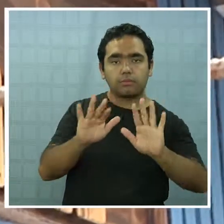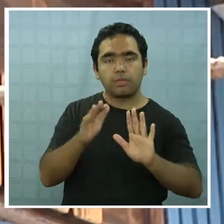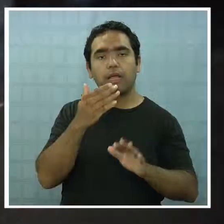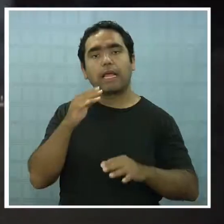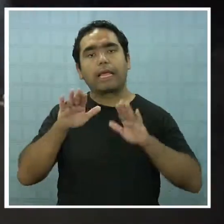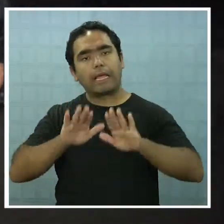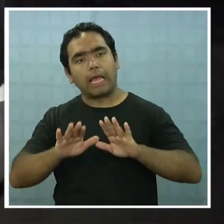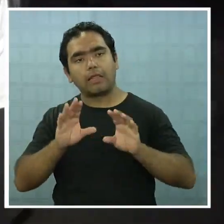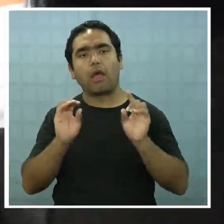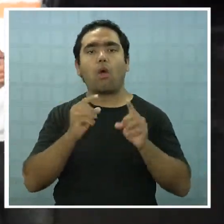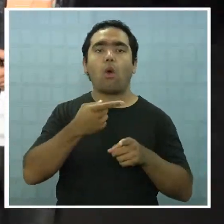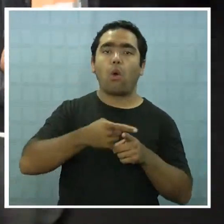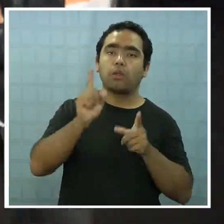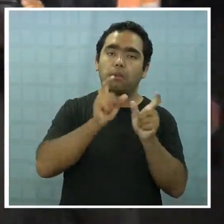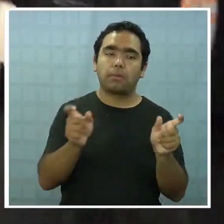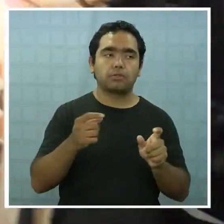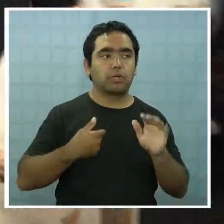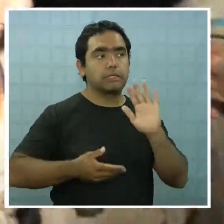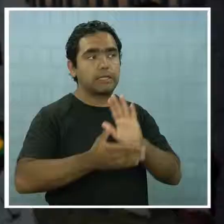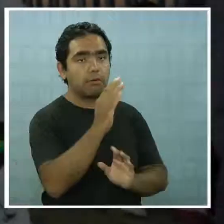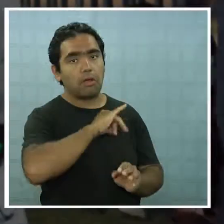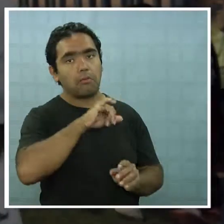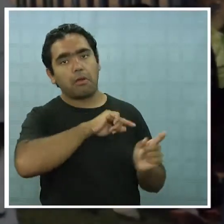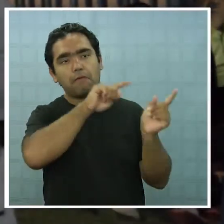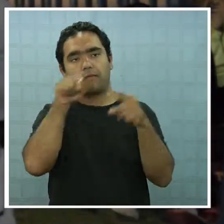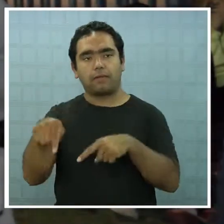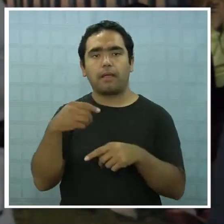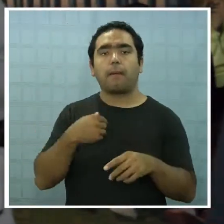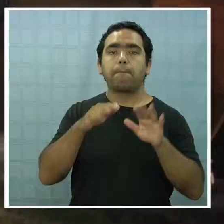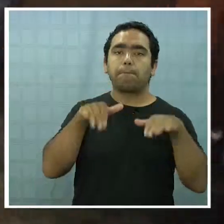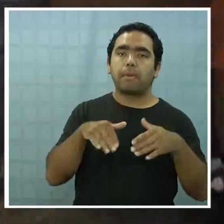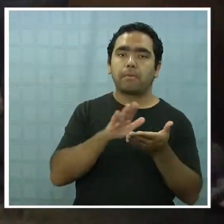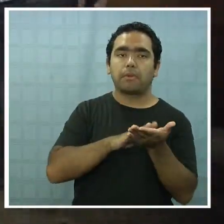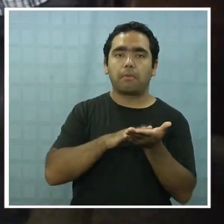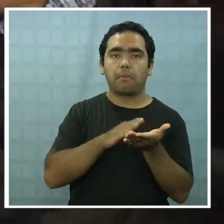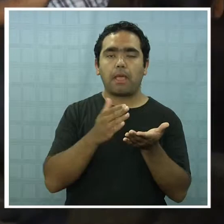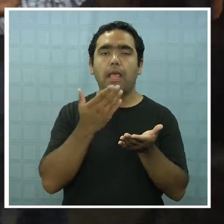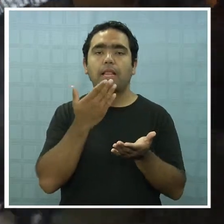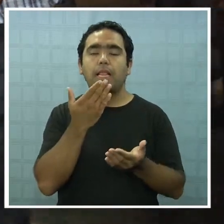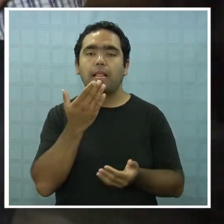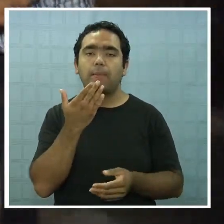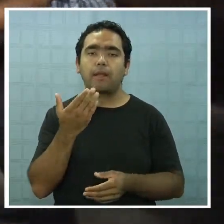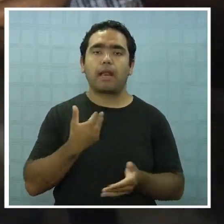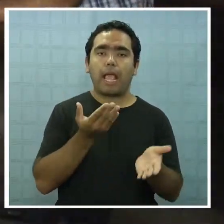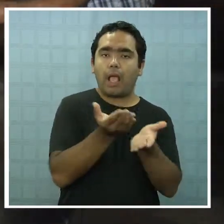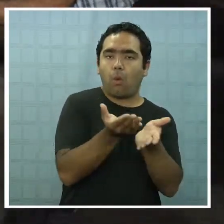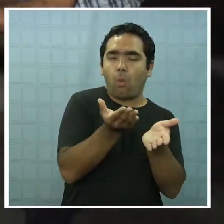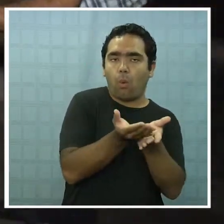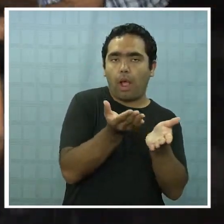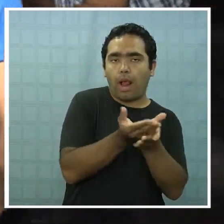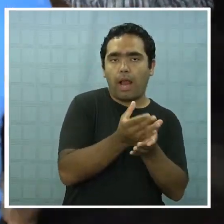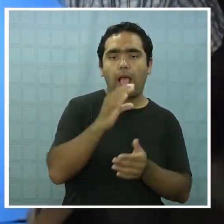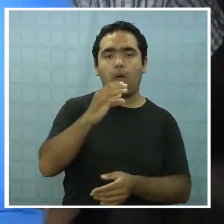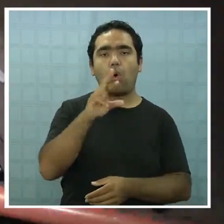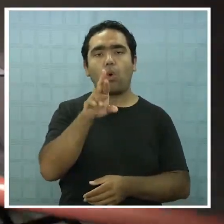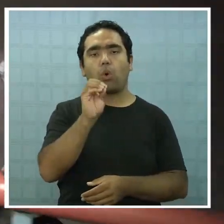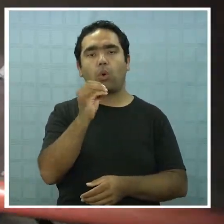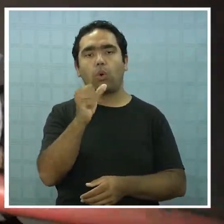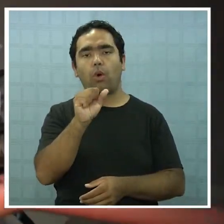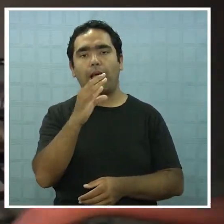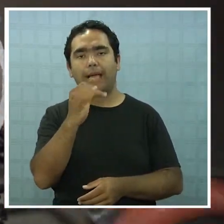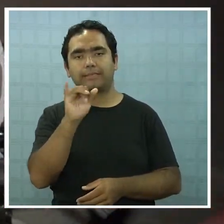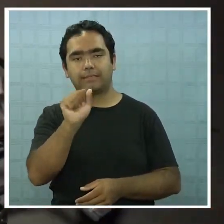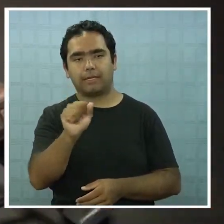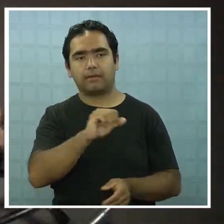personal. Situación que es similar en otros centros como la Escuela Croacia, donde de 500 albergados iniciales se ha bajado a